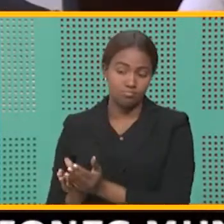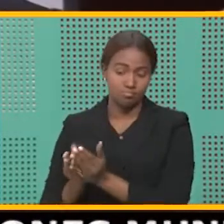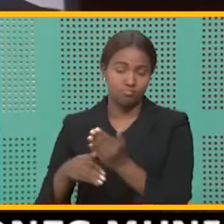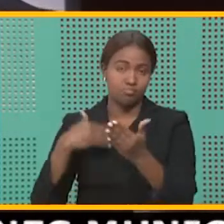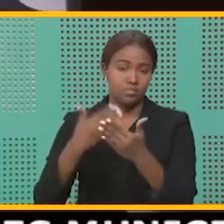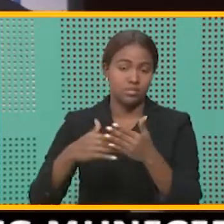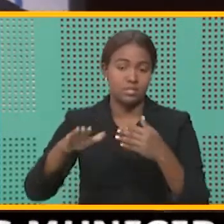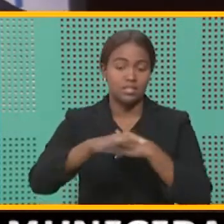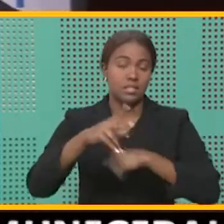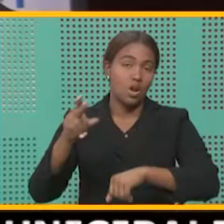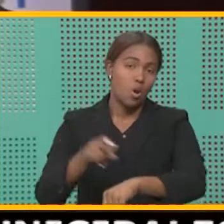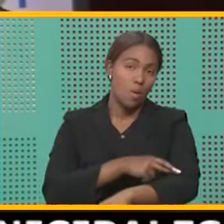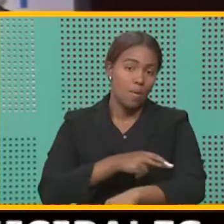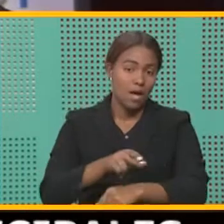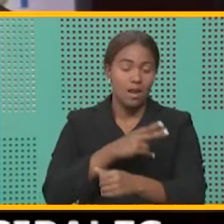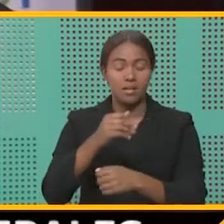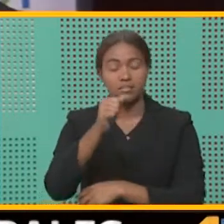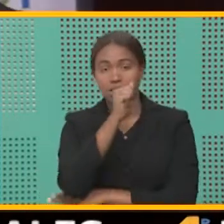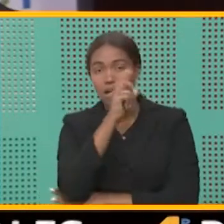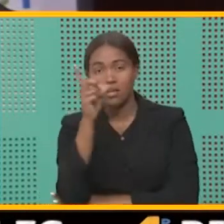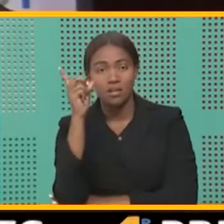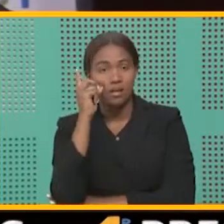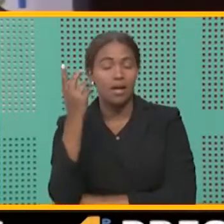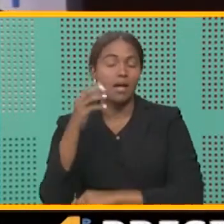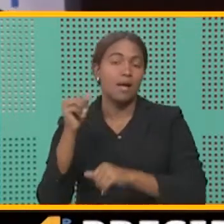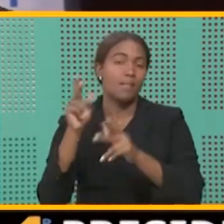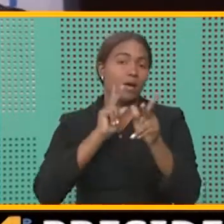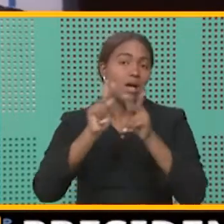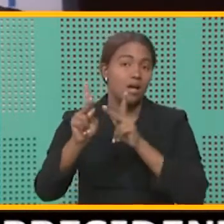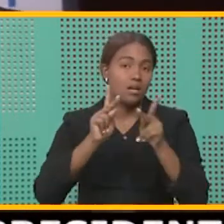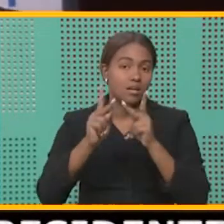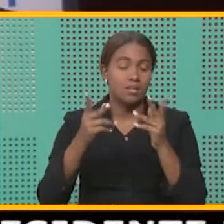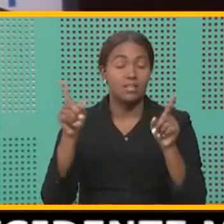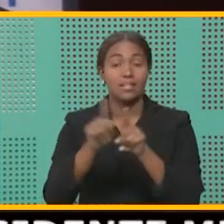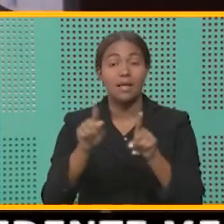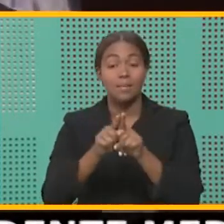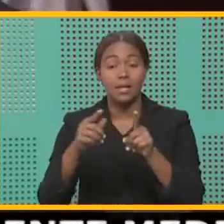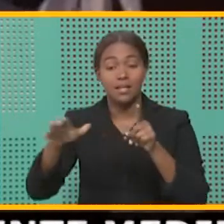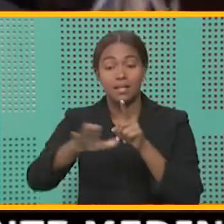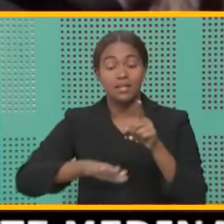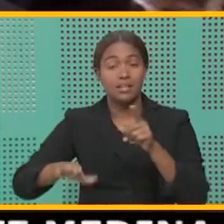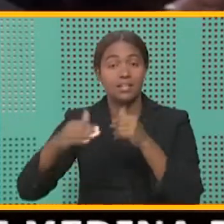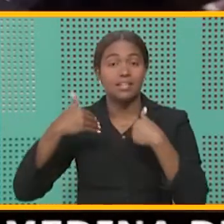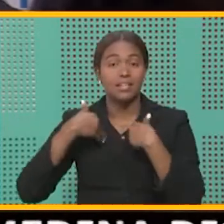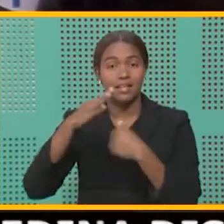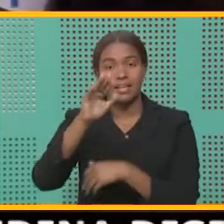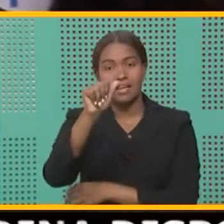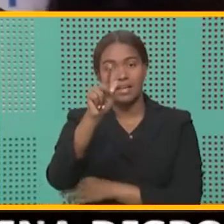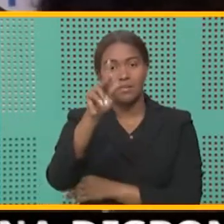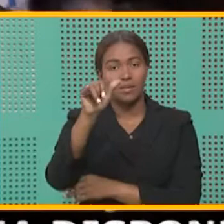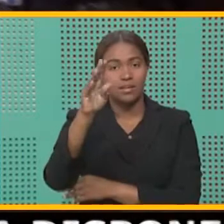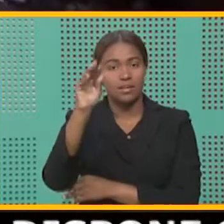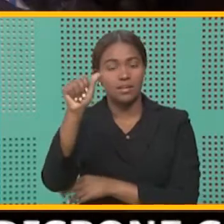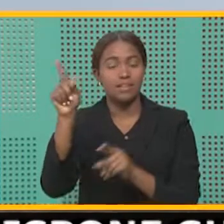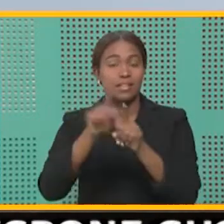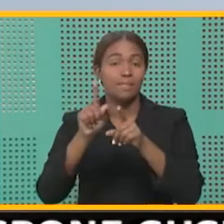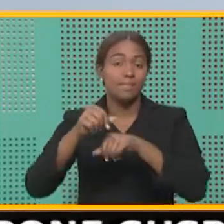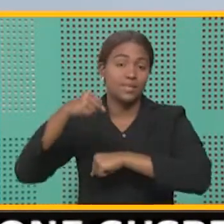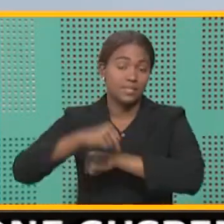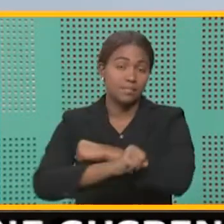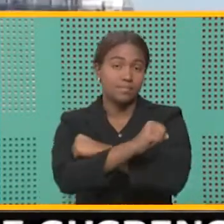puertos de La Romana, de Santo Domingo, de Puerto Plata, también en los fondeaderos de Capcana y de Samaná.